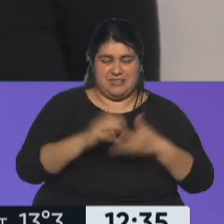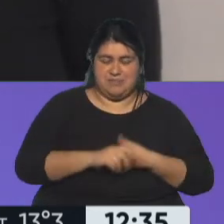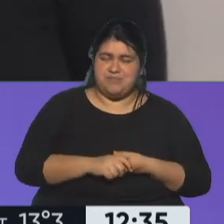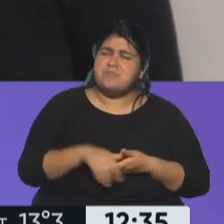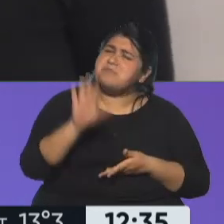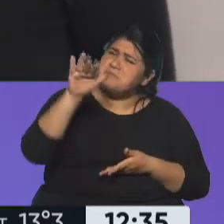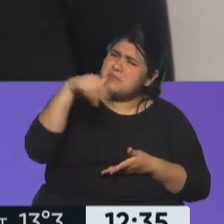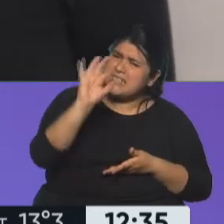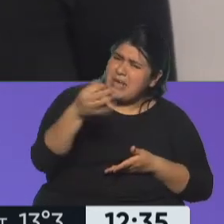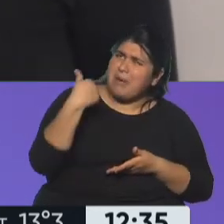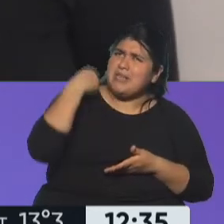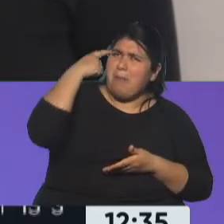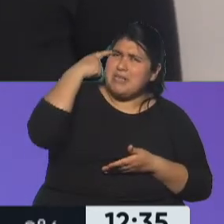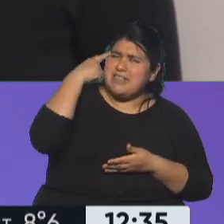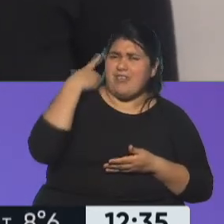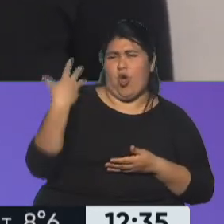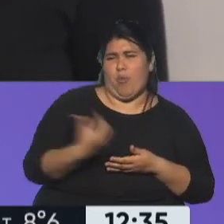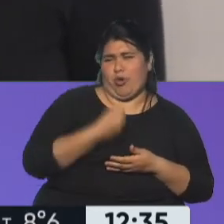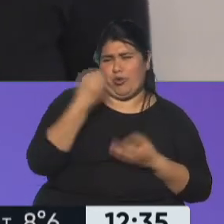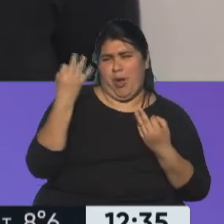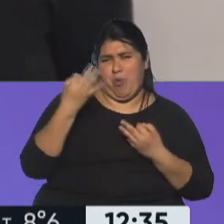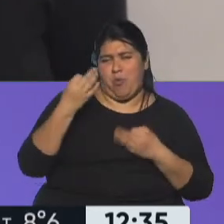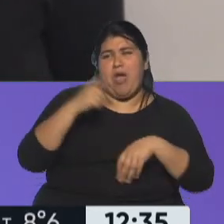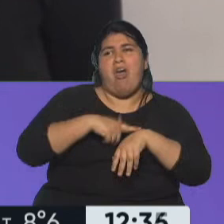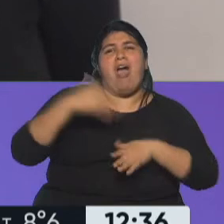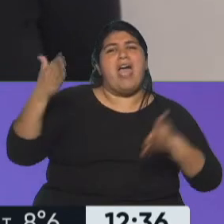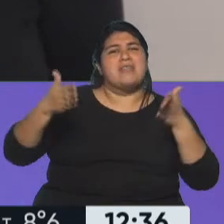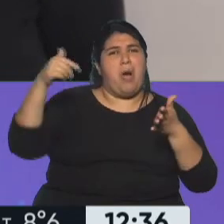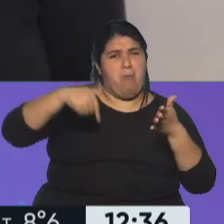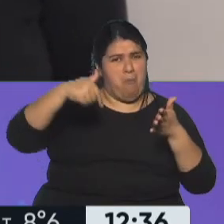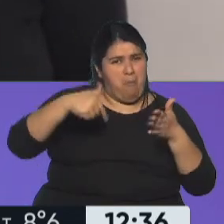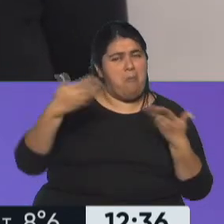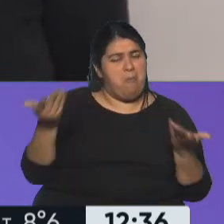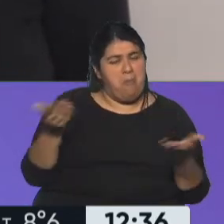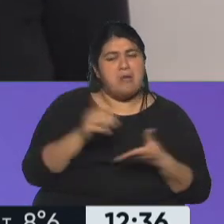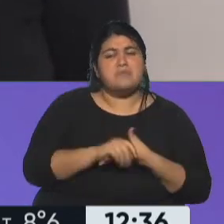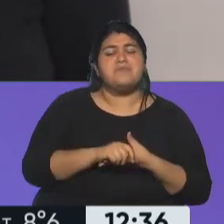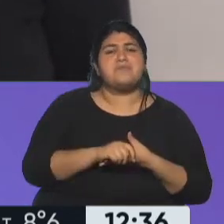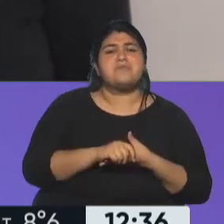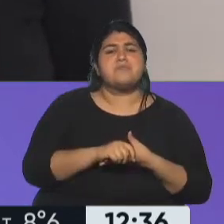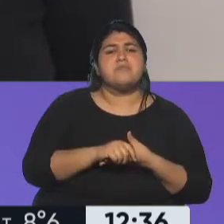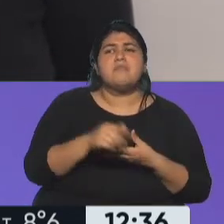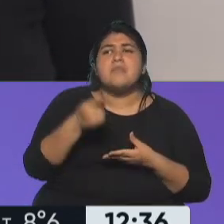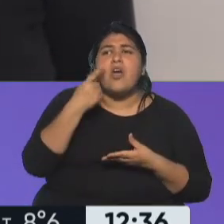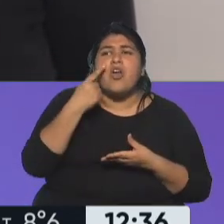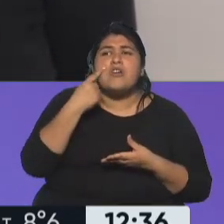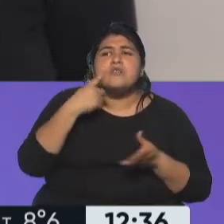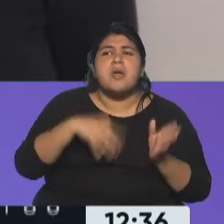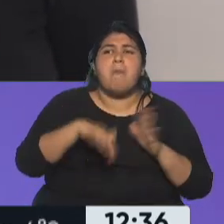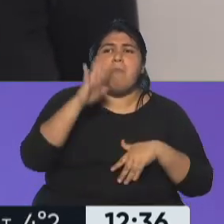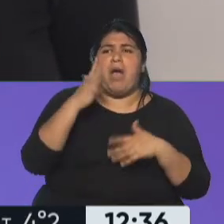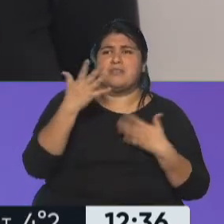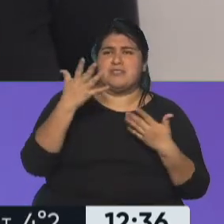estaba pensando, Gaby? Que buena oportunidad para las nuevas generaciones, sobre todo, de conocer a los grandes